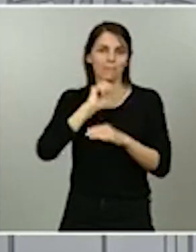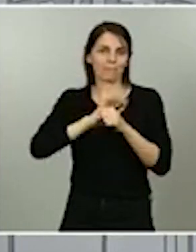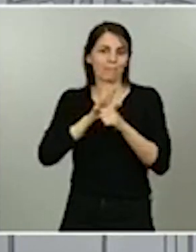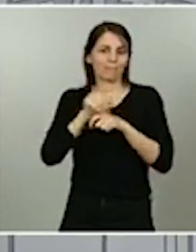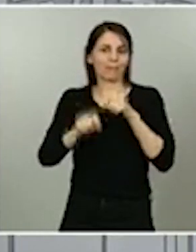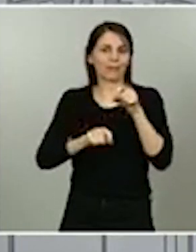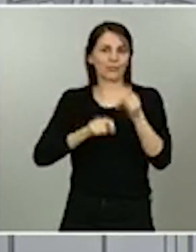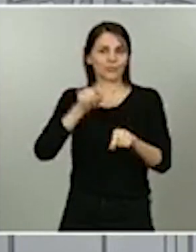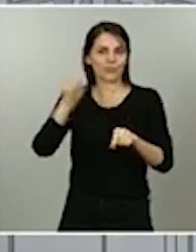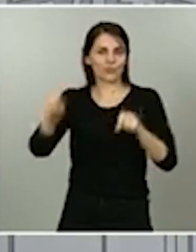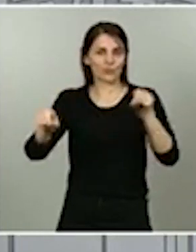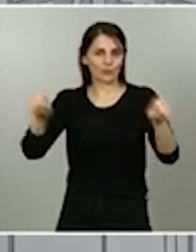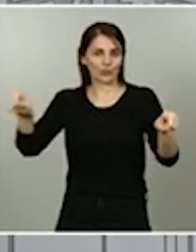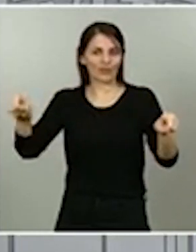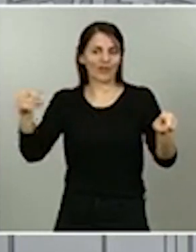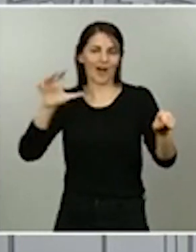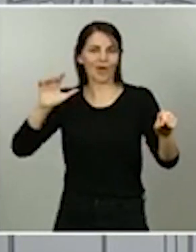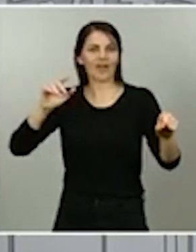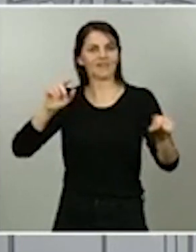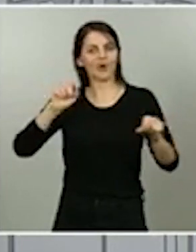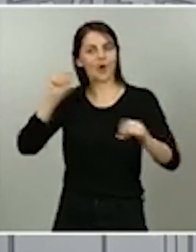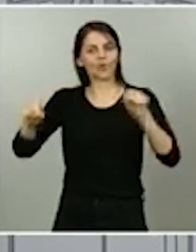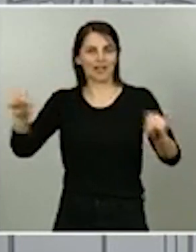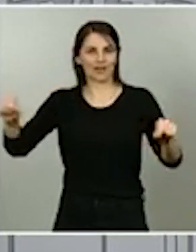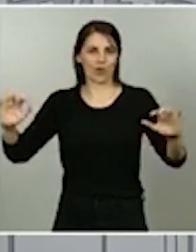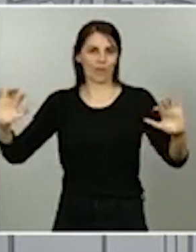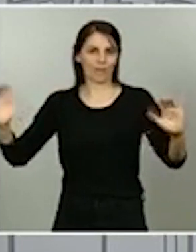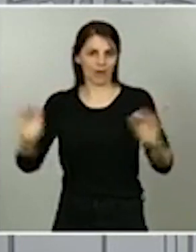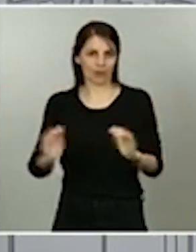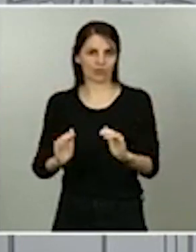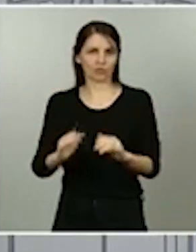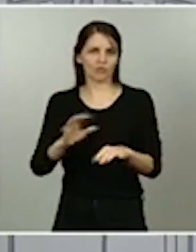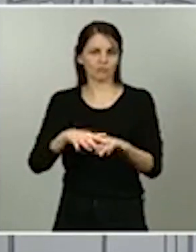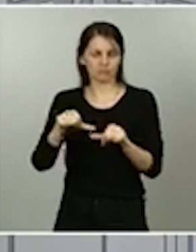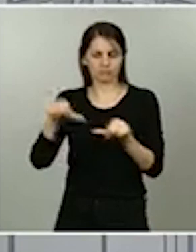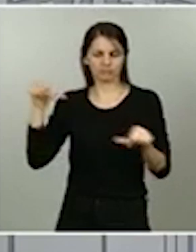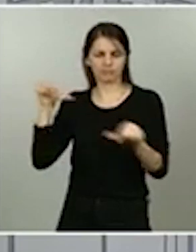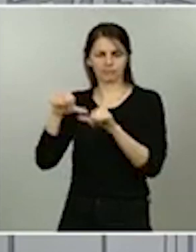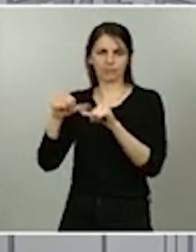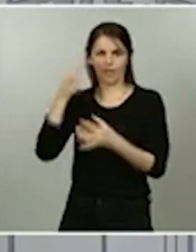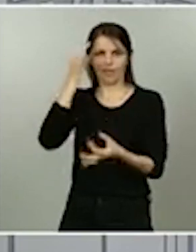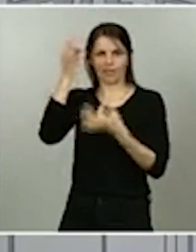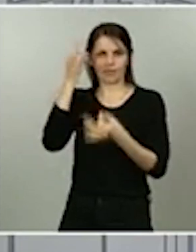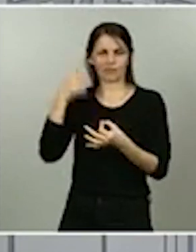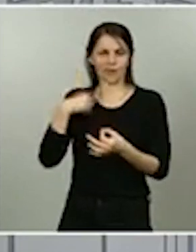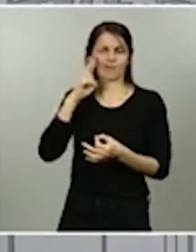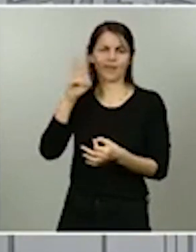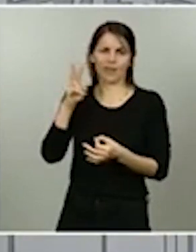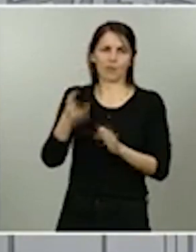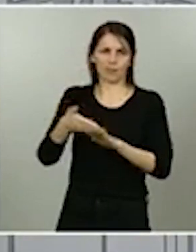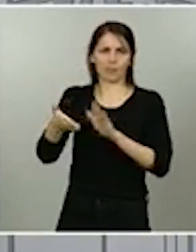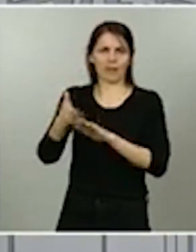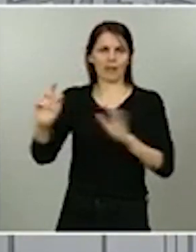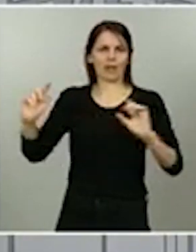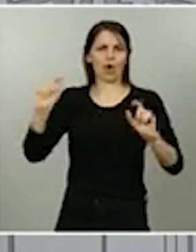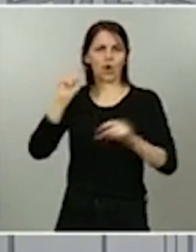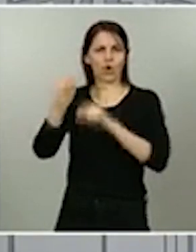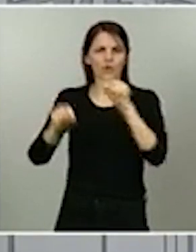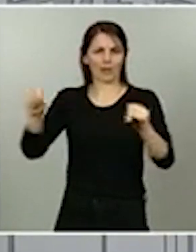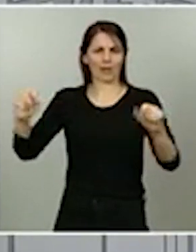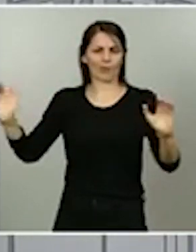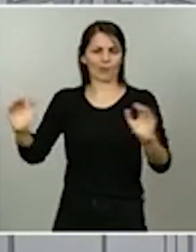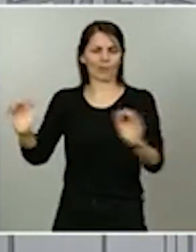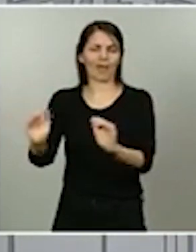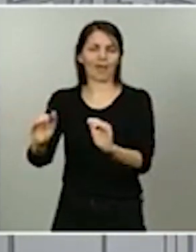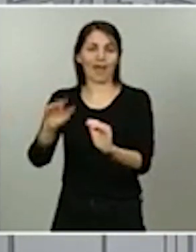los datos de días anteriores y era una sospecha fundada, ahora tenemos ya una cierta seguridad en que esa transmisión ahora